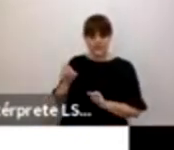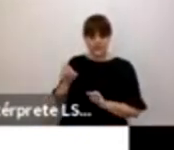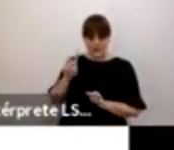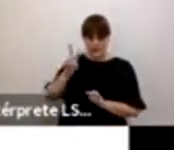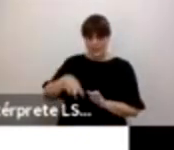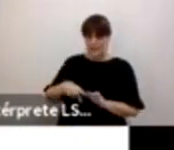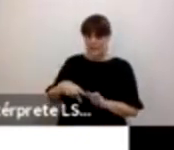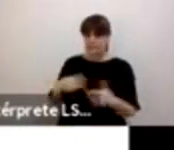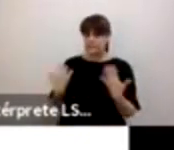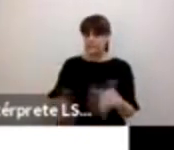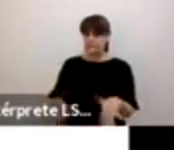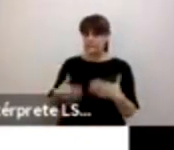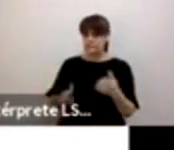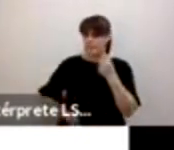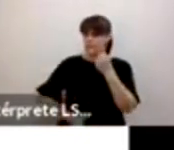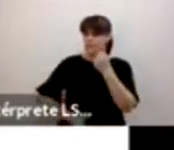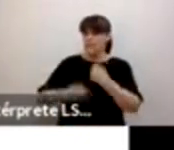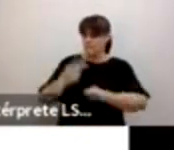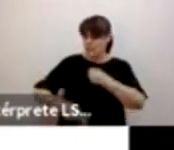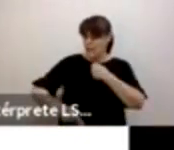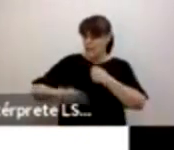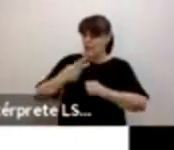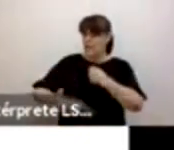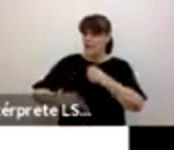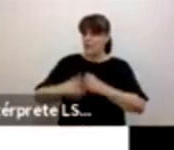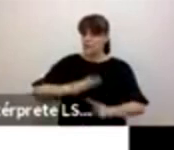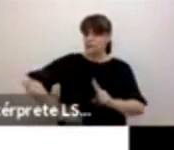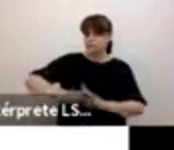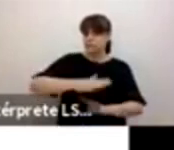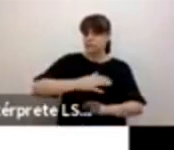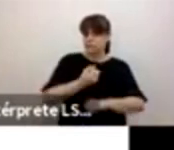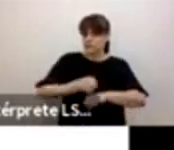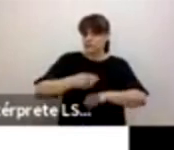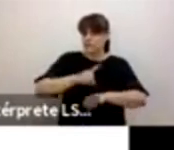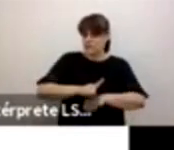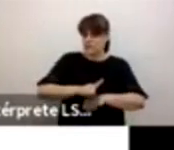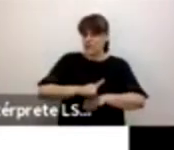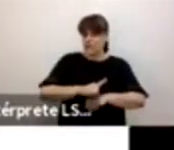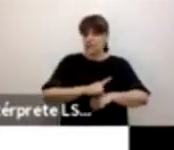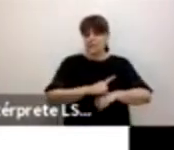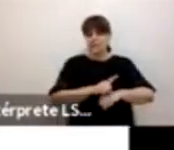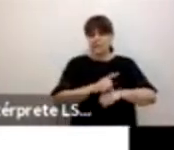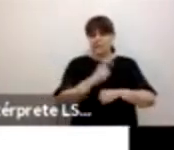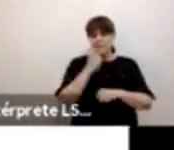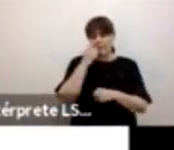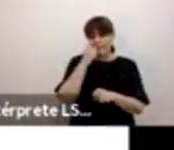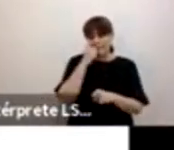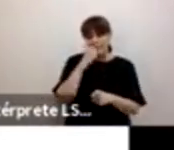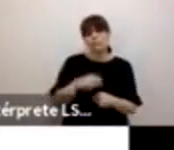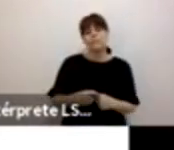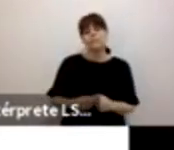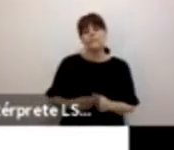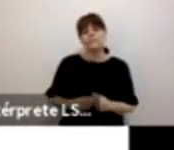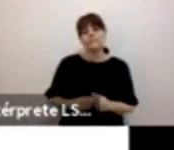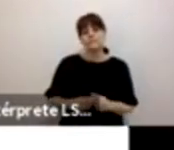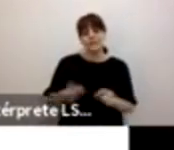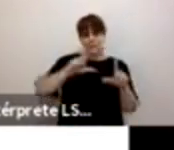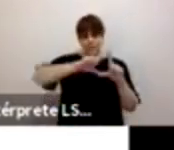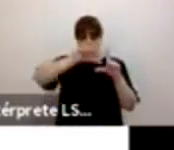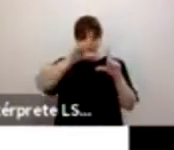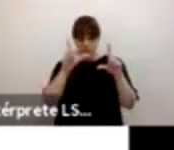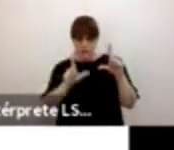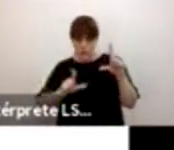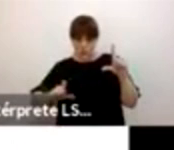que lo que hacen es experimentar, ¿no? Que en la estadística nacional y en el